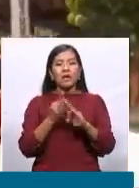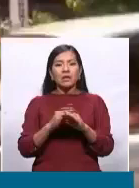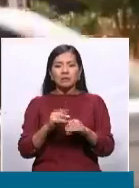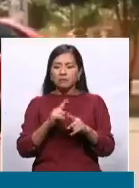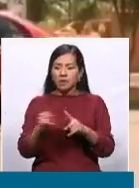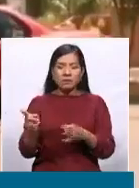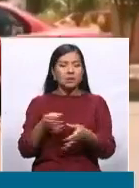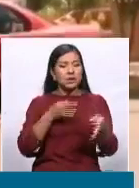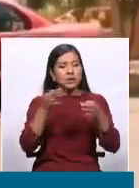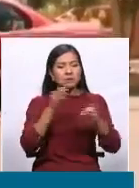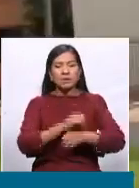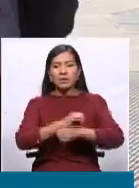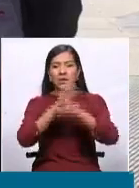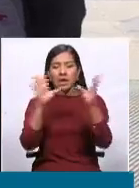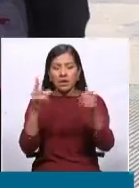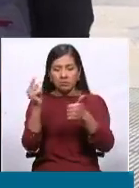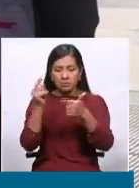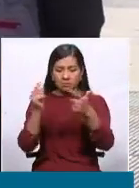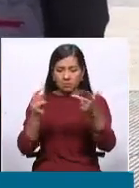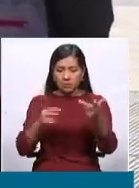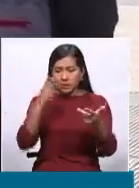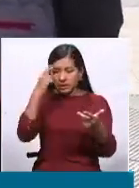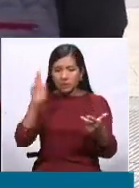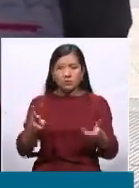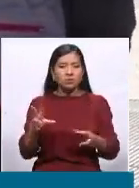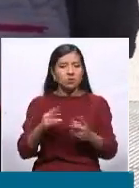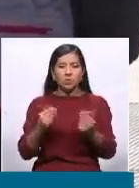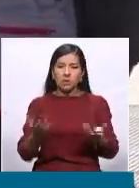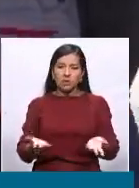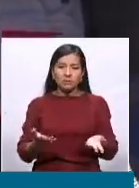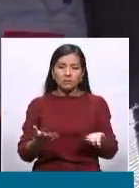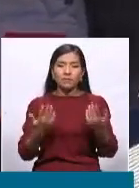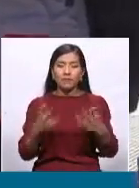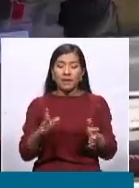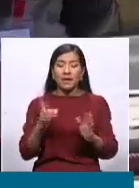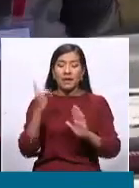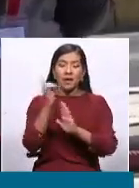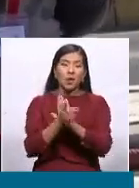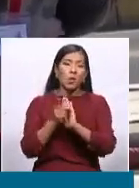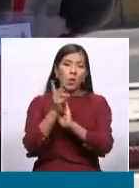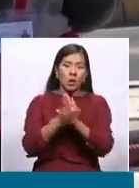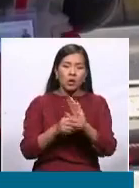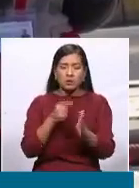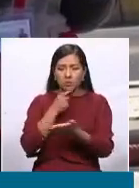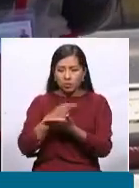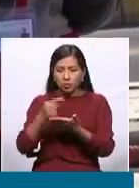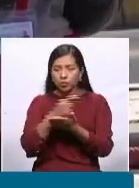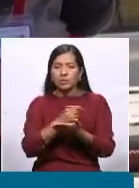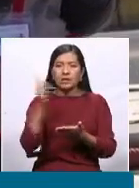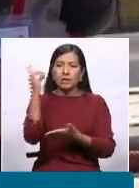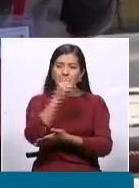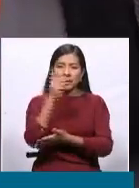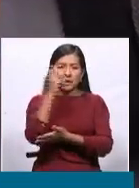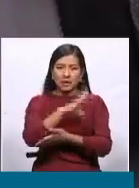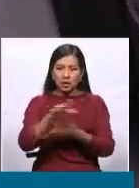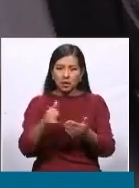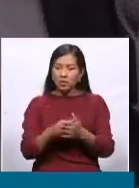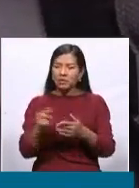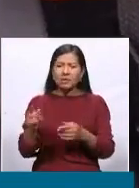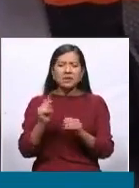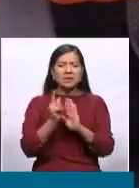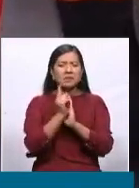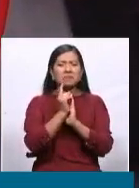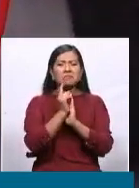argumentación. En las horas de debate que se tuvo en la comisión técnica, apenas unos